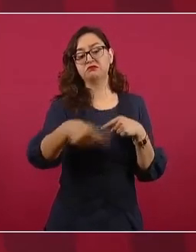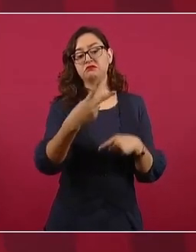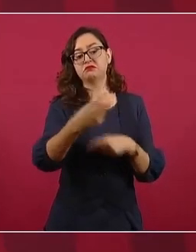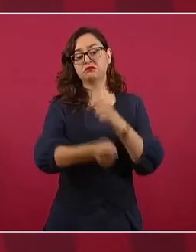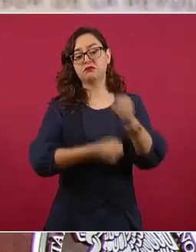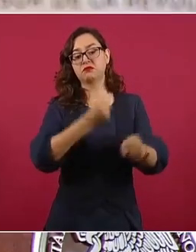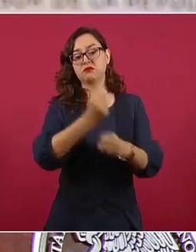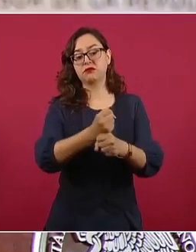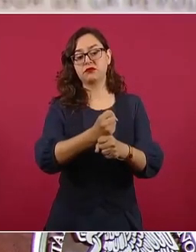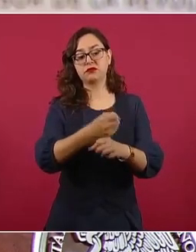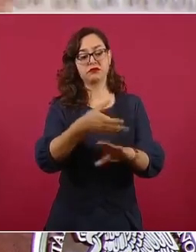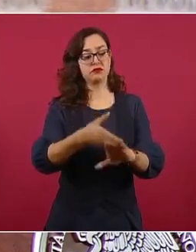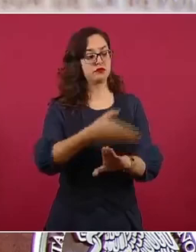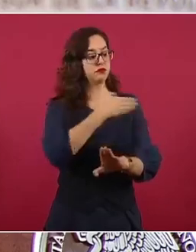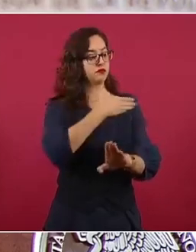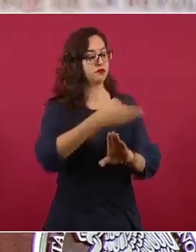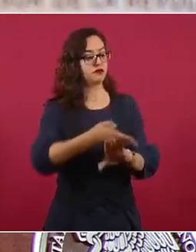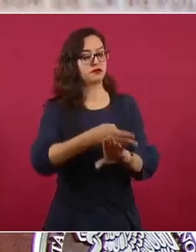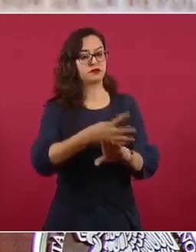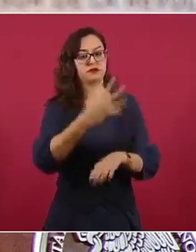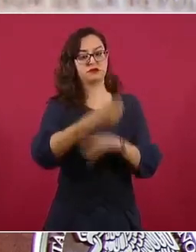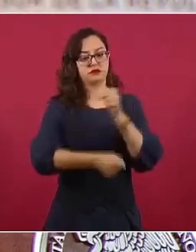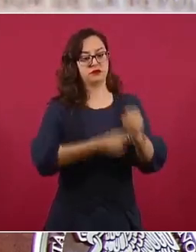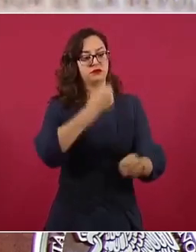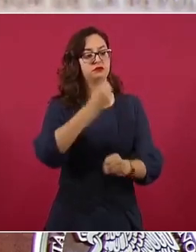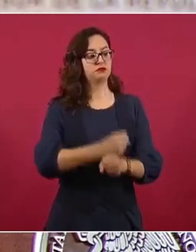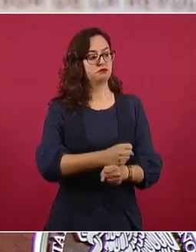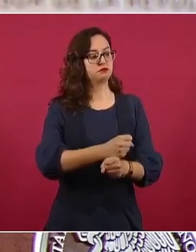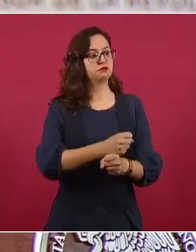de lo que ya hemos hecho.